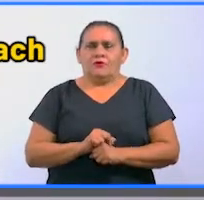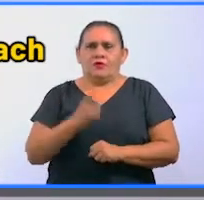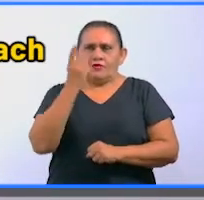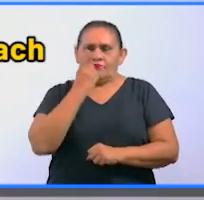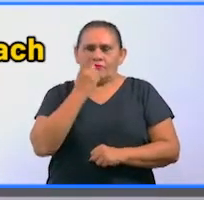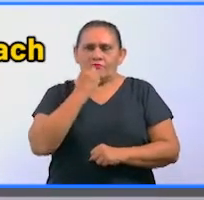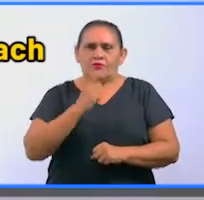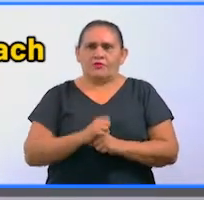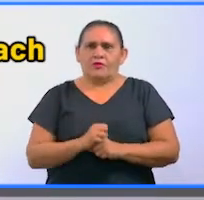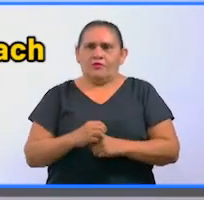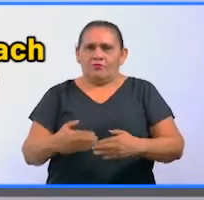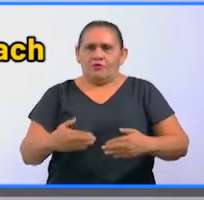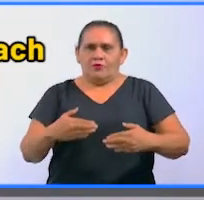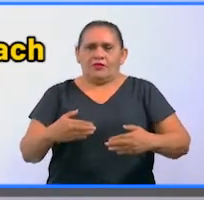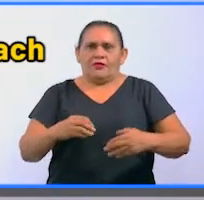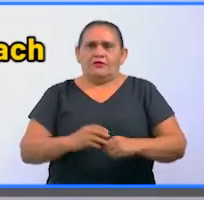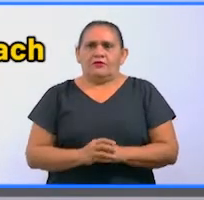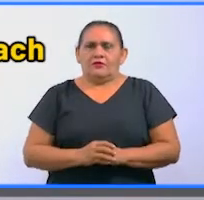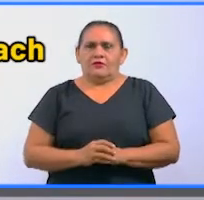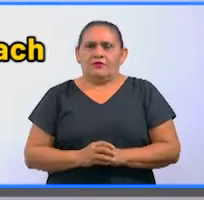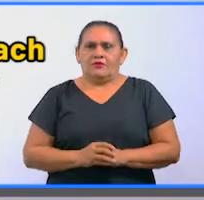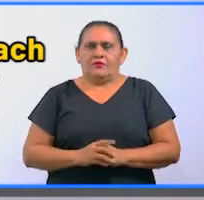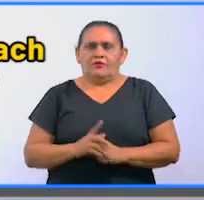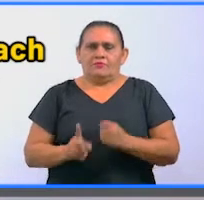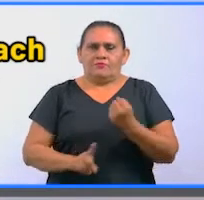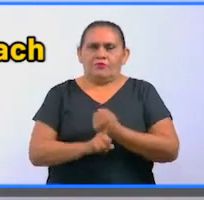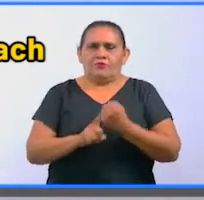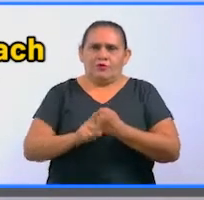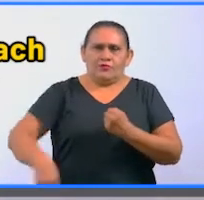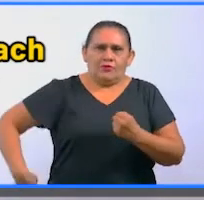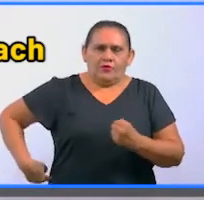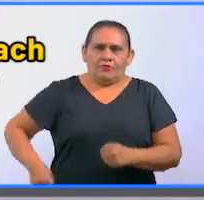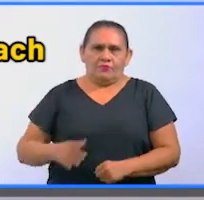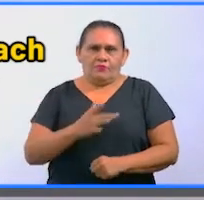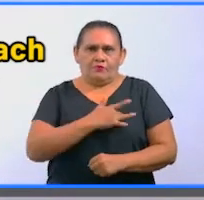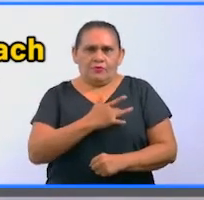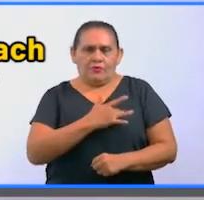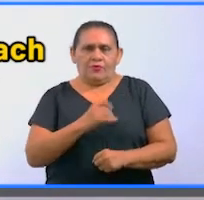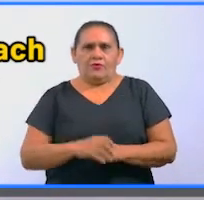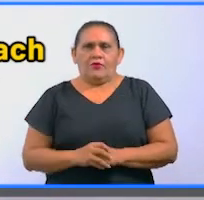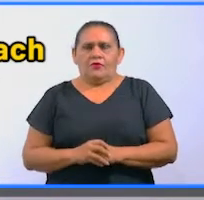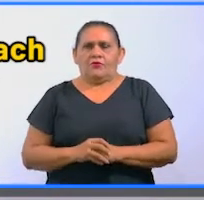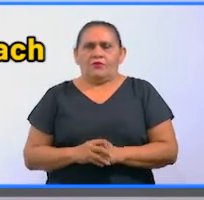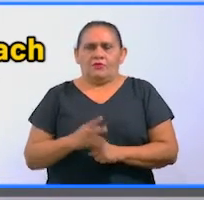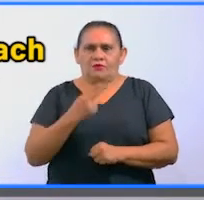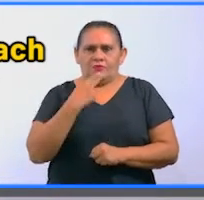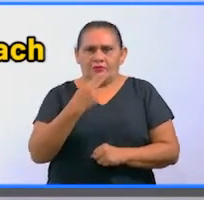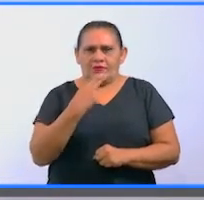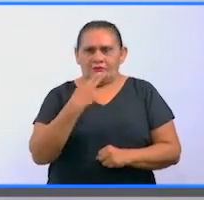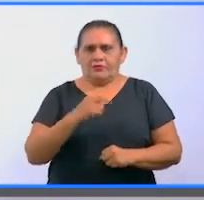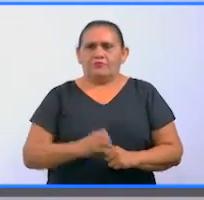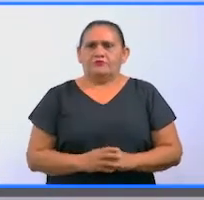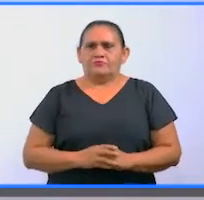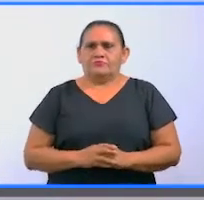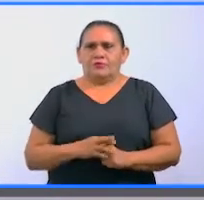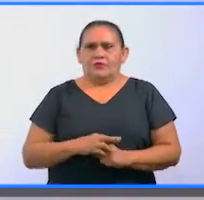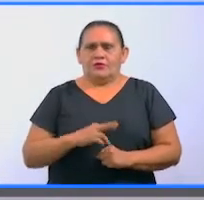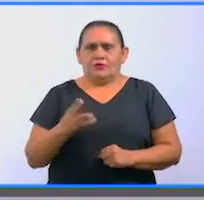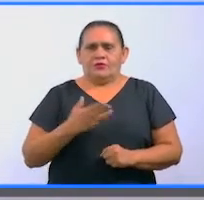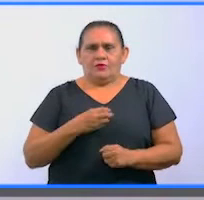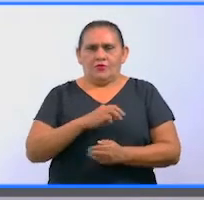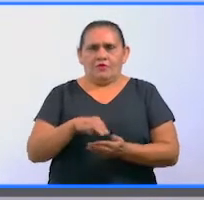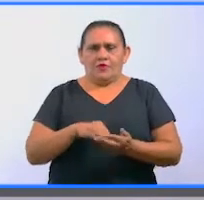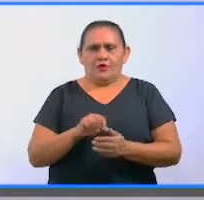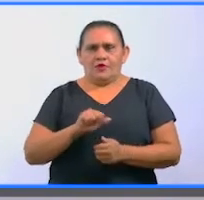diabetes mellitus, obesidad, insuficiencia renal crónica, cardiopatías, EPOC y tabaquismo. Residían en